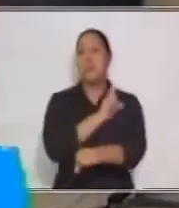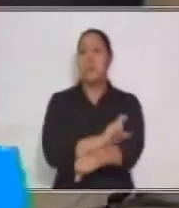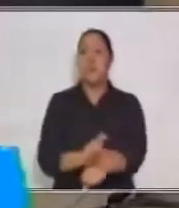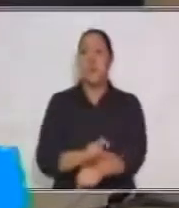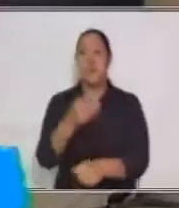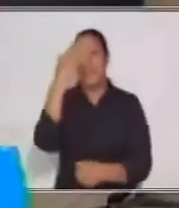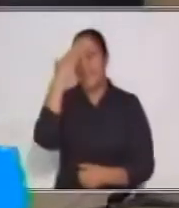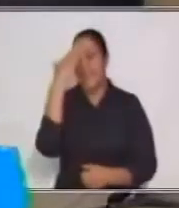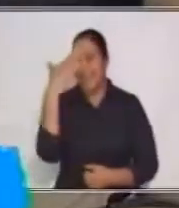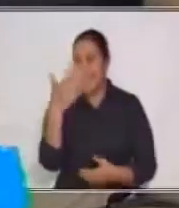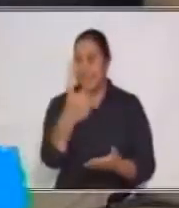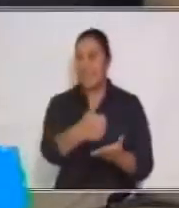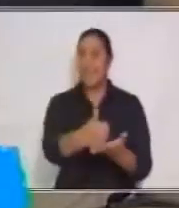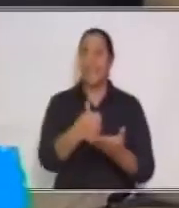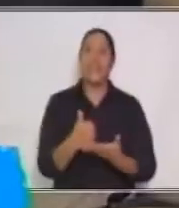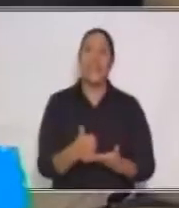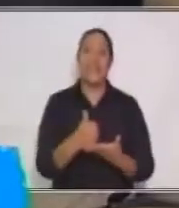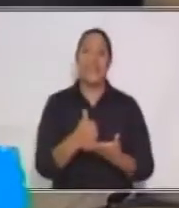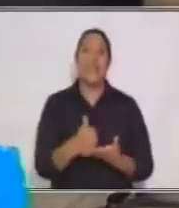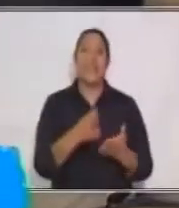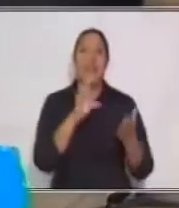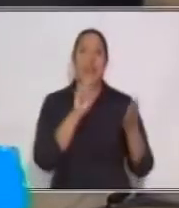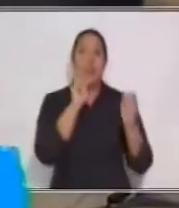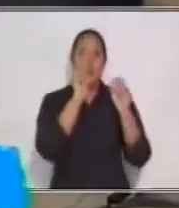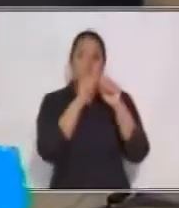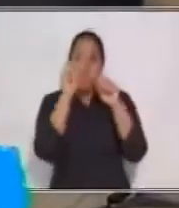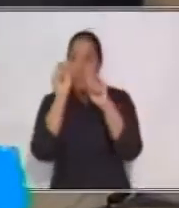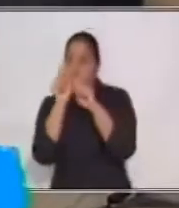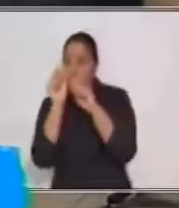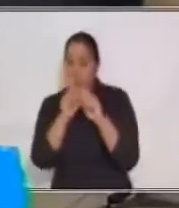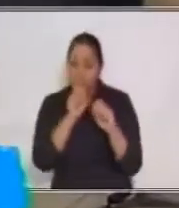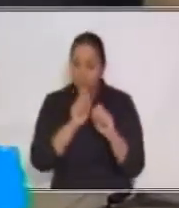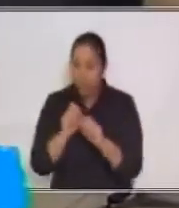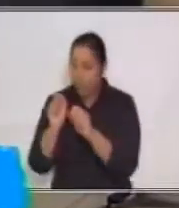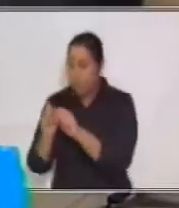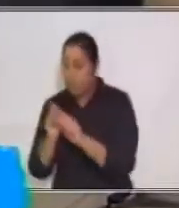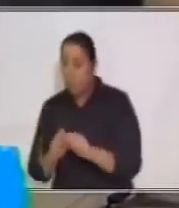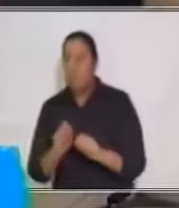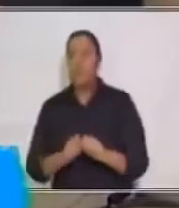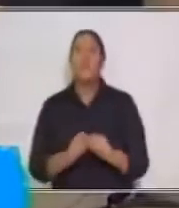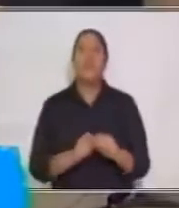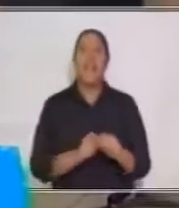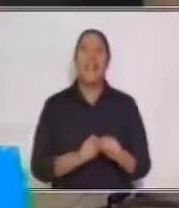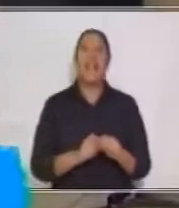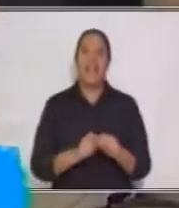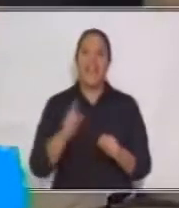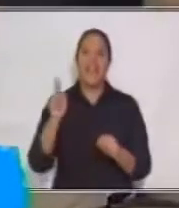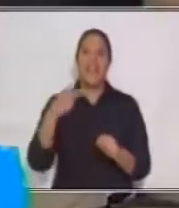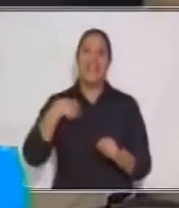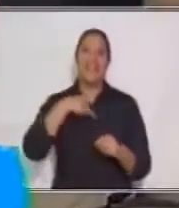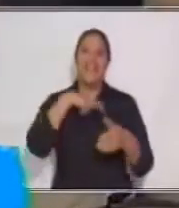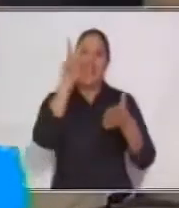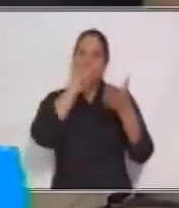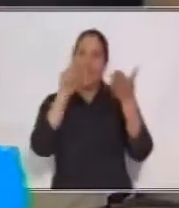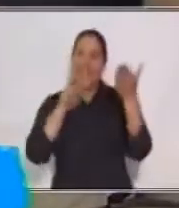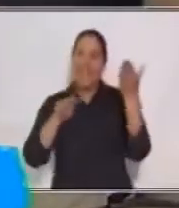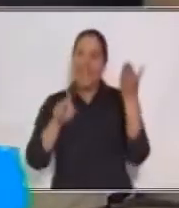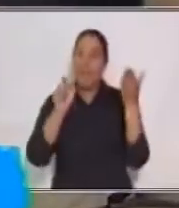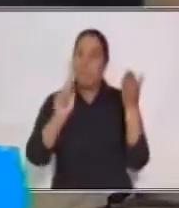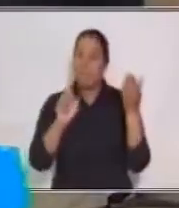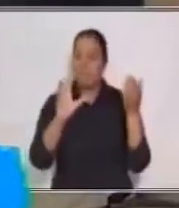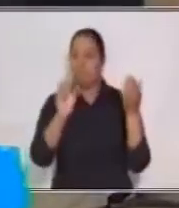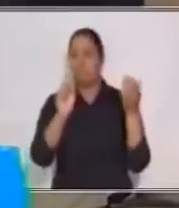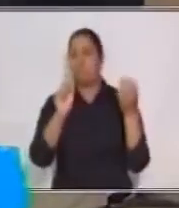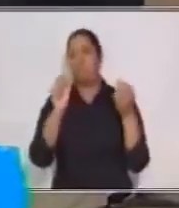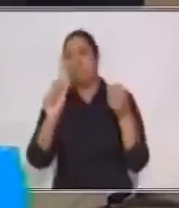Gracias por ayudarme a colocar todos los puntos para que podamos hacer una pausa en nuestra lectura. Muy bien. Los